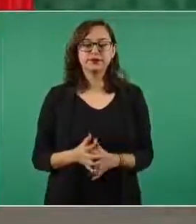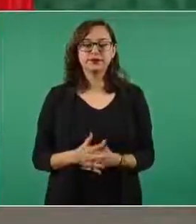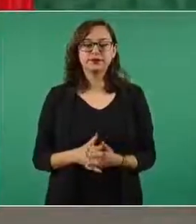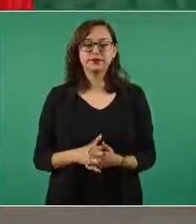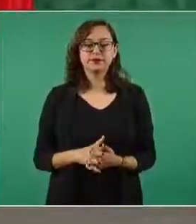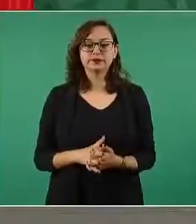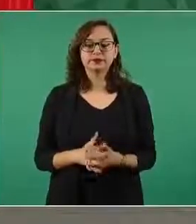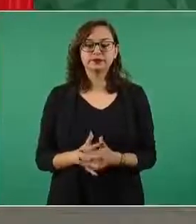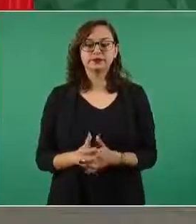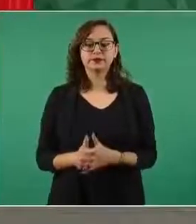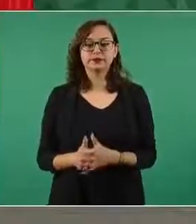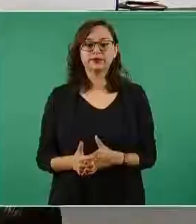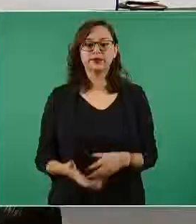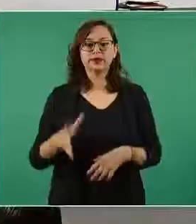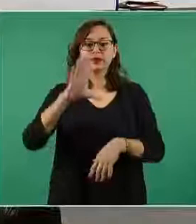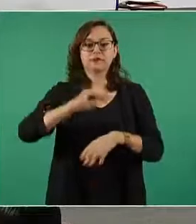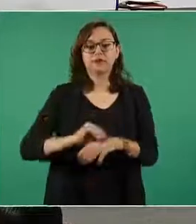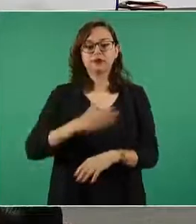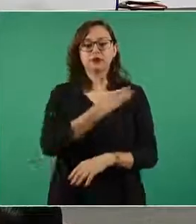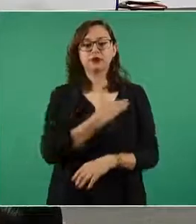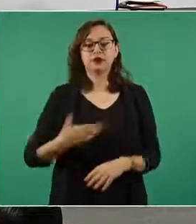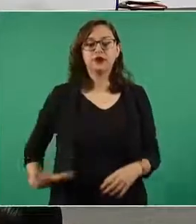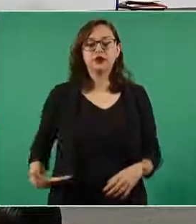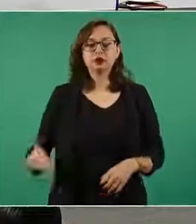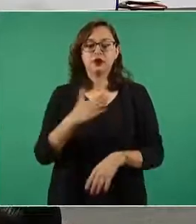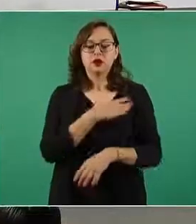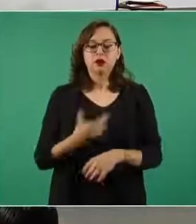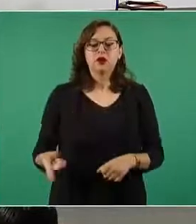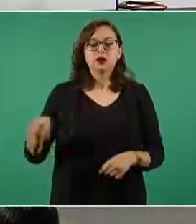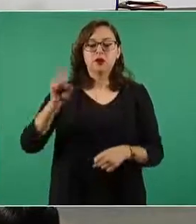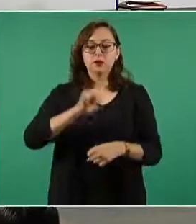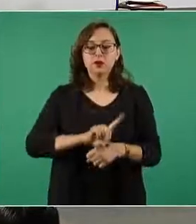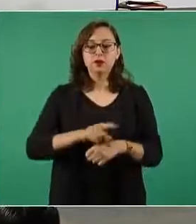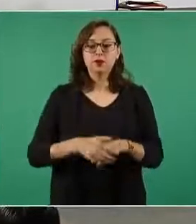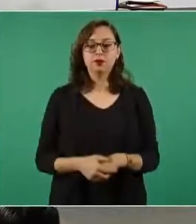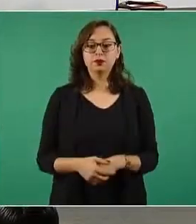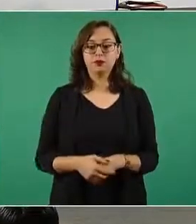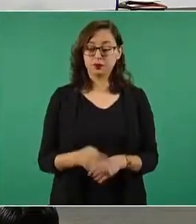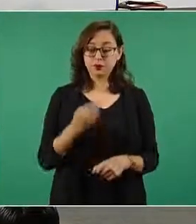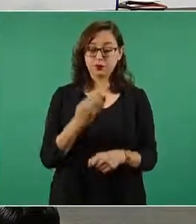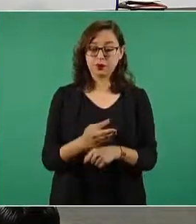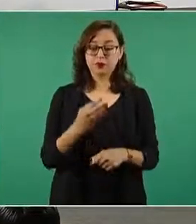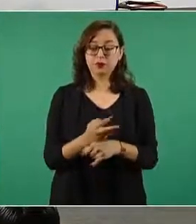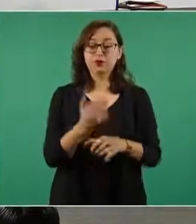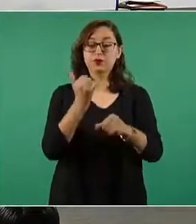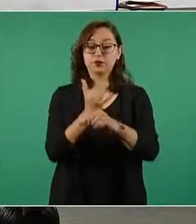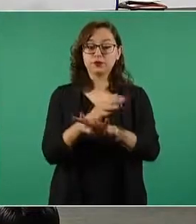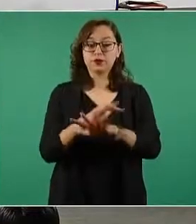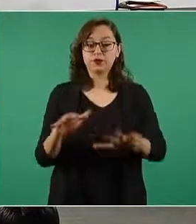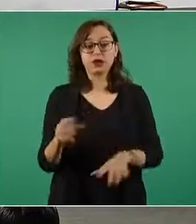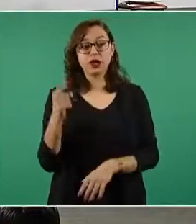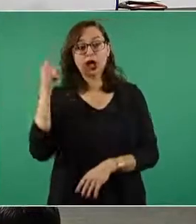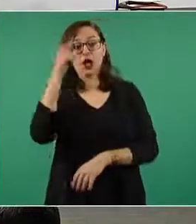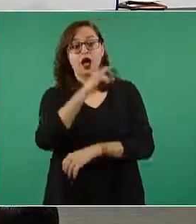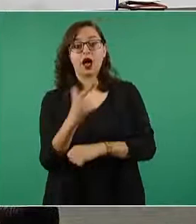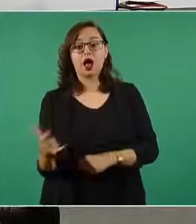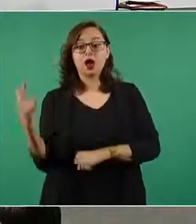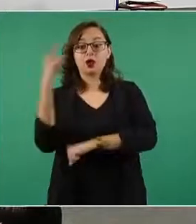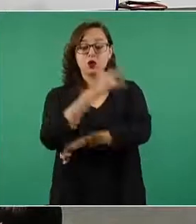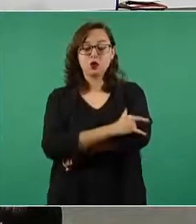Con permiso, señor presidente. Buenos días. Haremos un informe sobre el aeropuerto